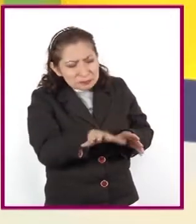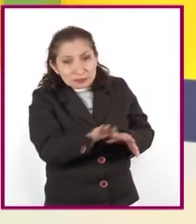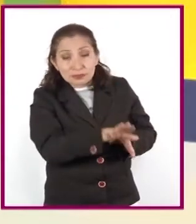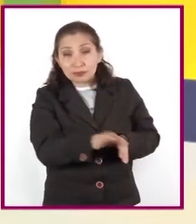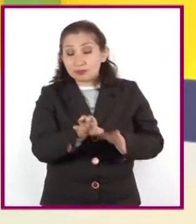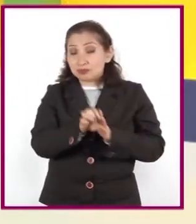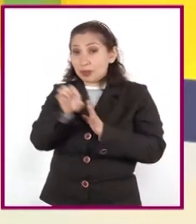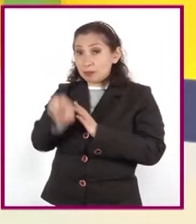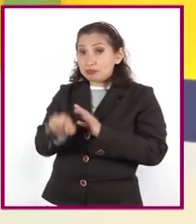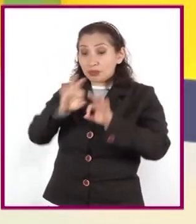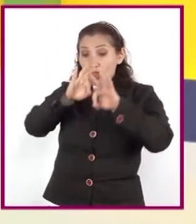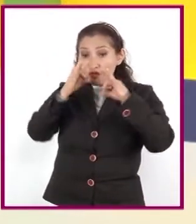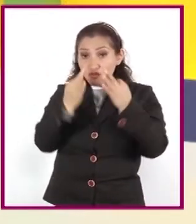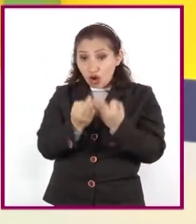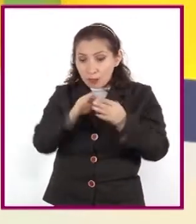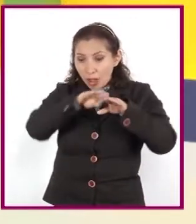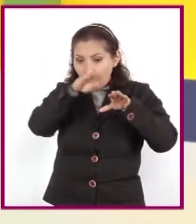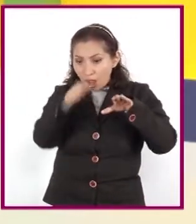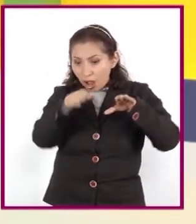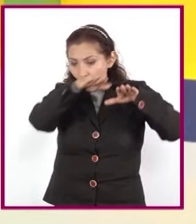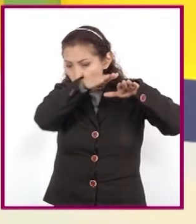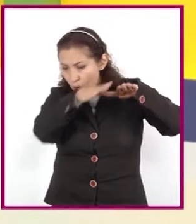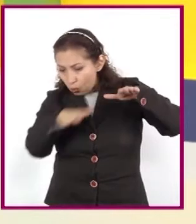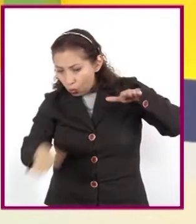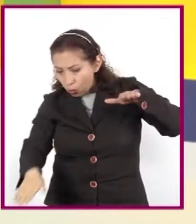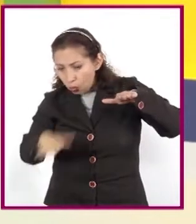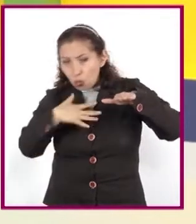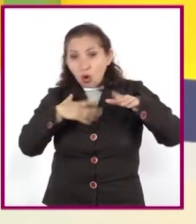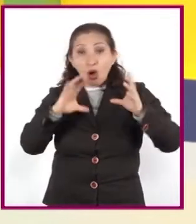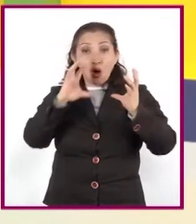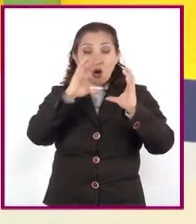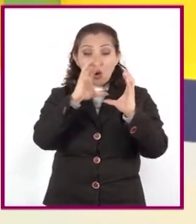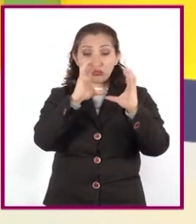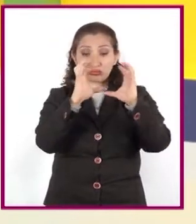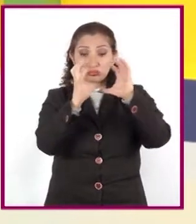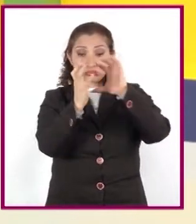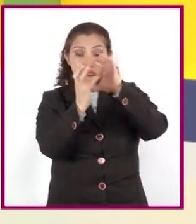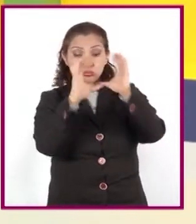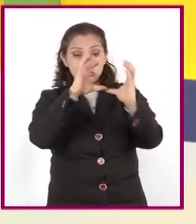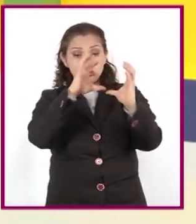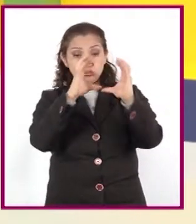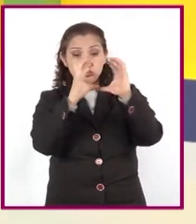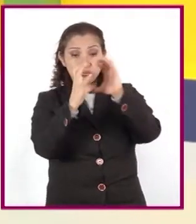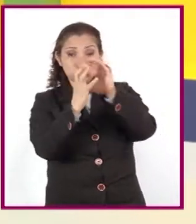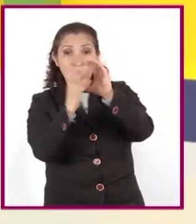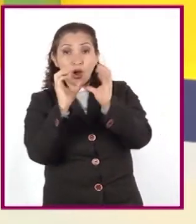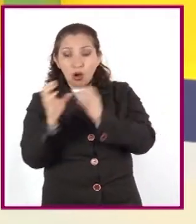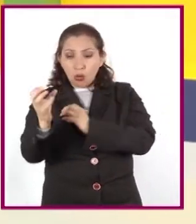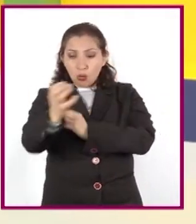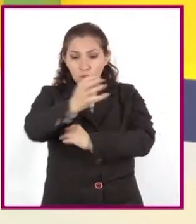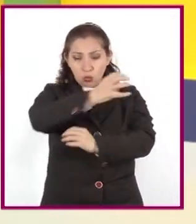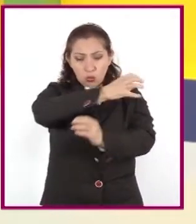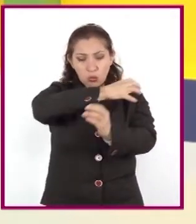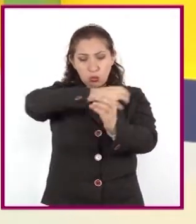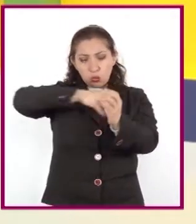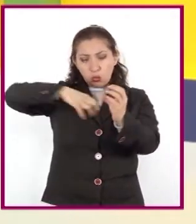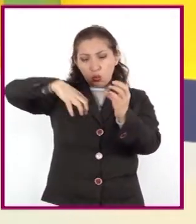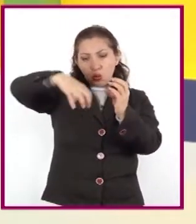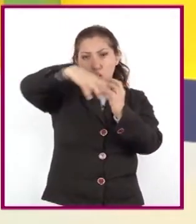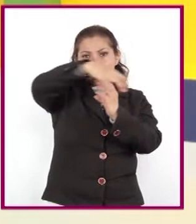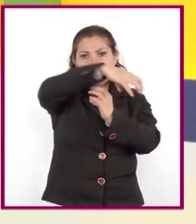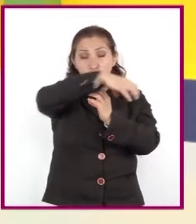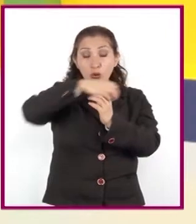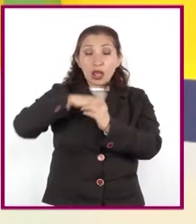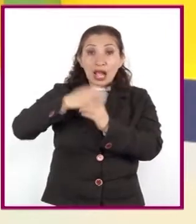debido a su forma y a la inclinación del eje de rotación durante su recorrido por su órbita, la Tierra no